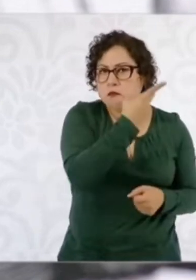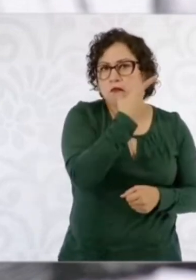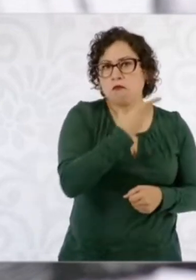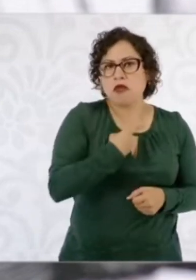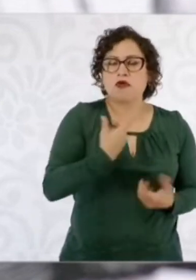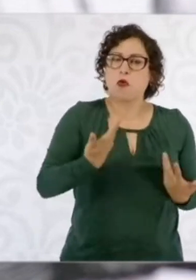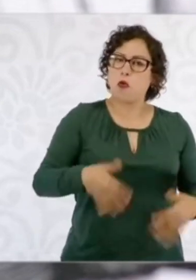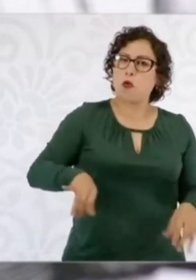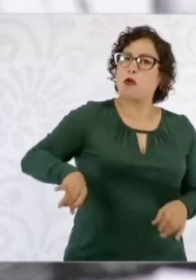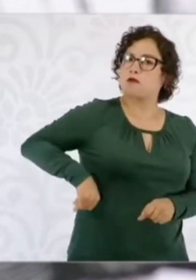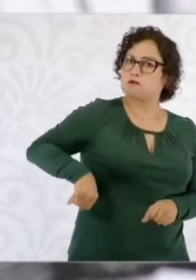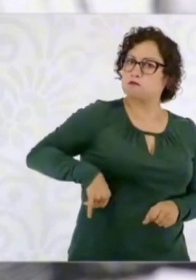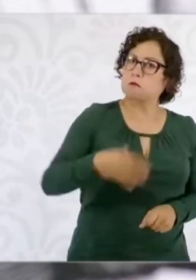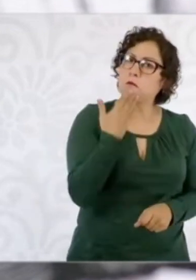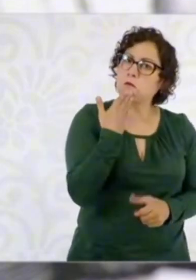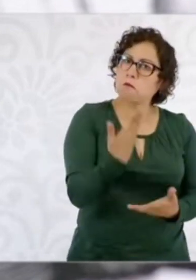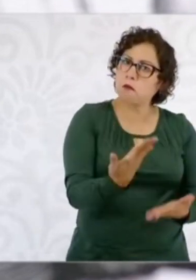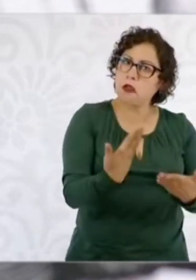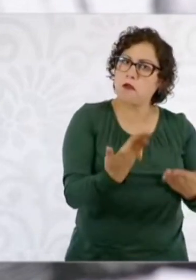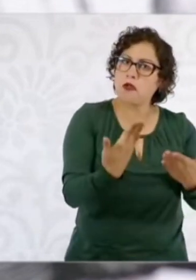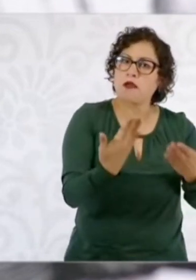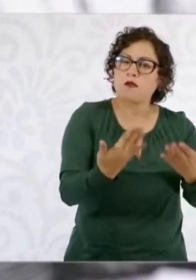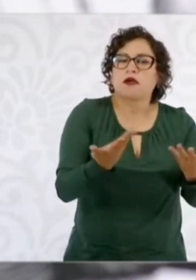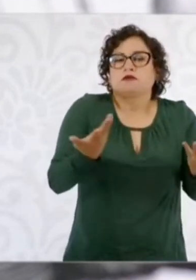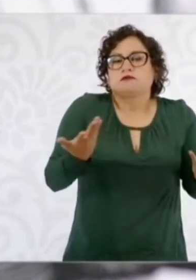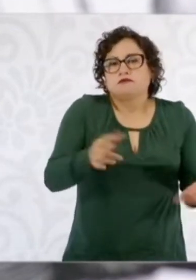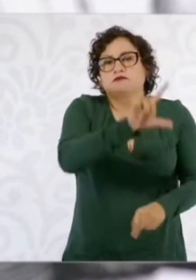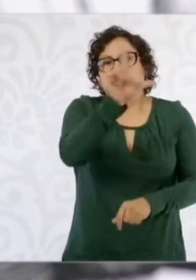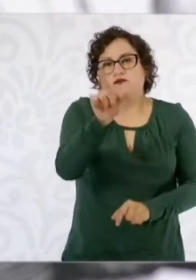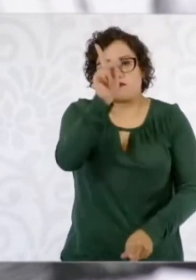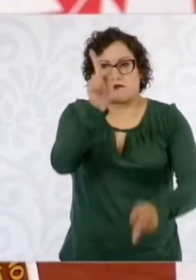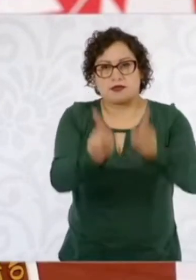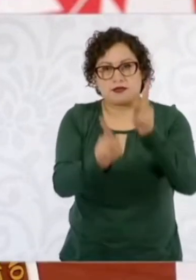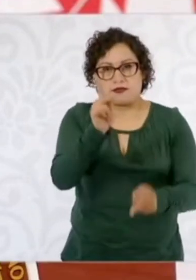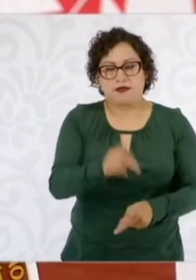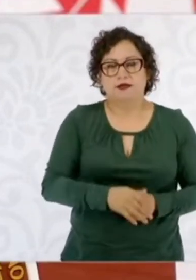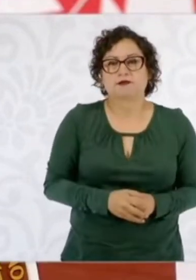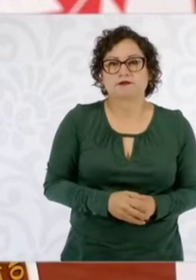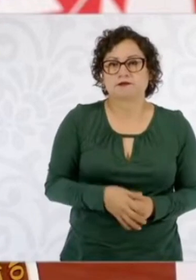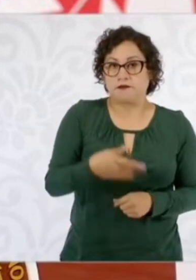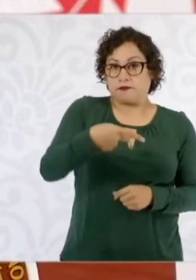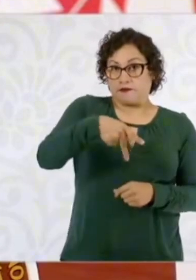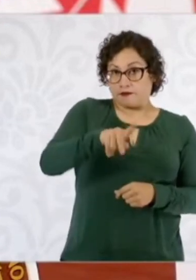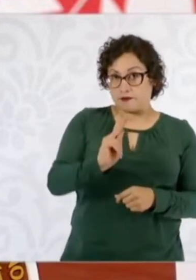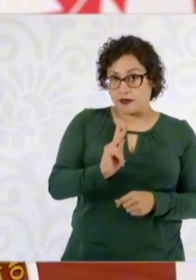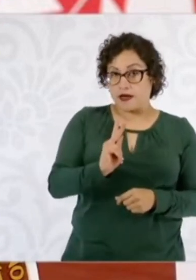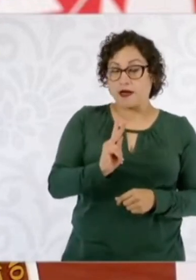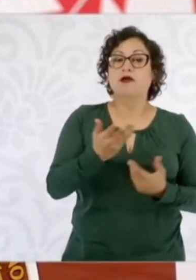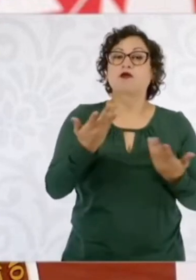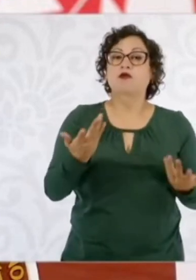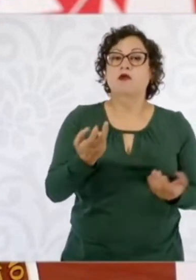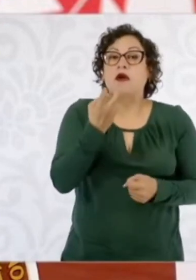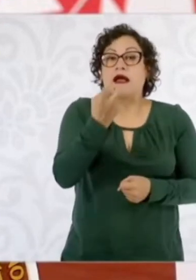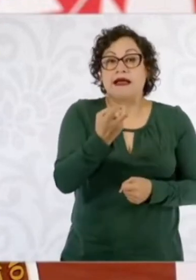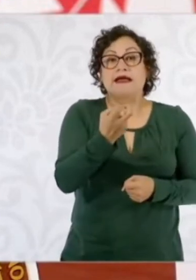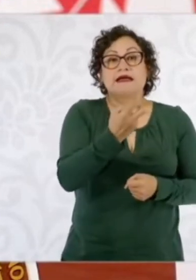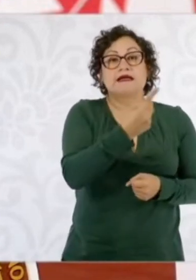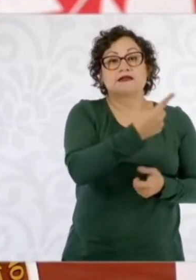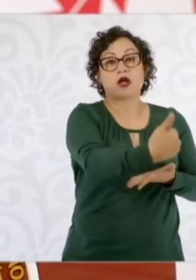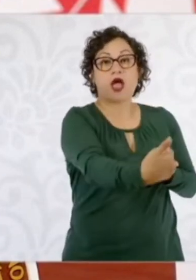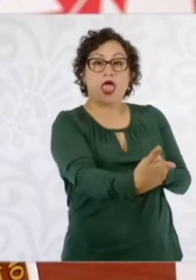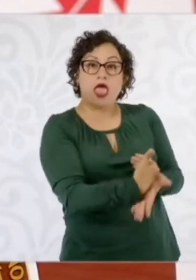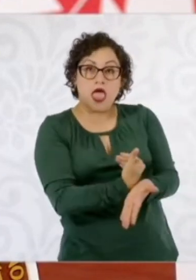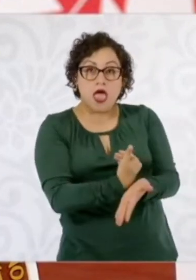parecía muy bien y que en su momento ya platicaría. Pero por supuesto que no estamos de acuerdo en una invasión, una